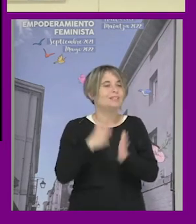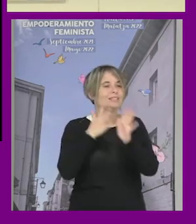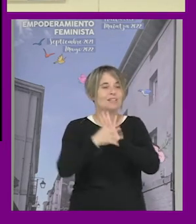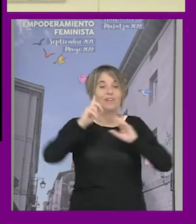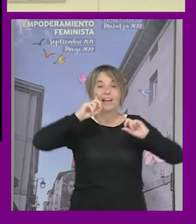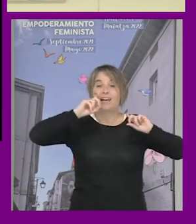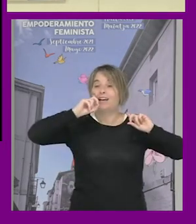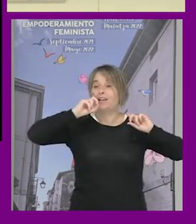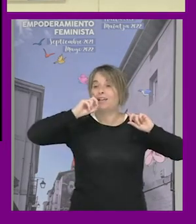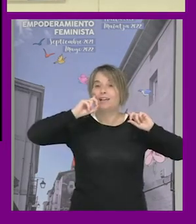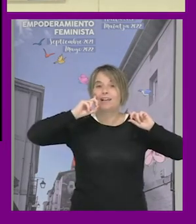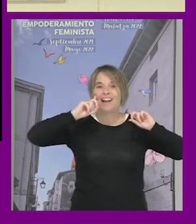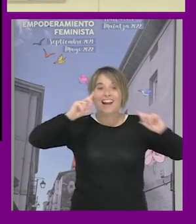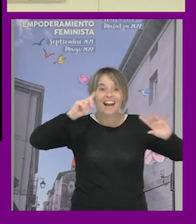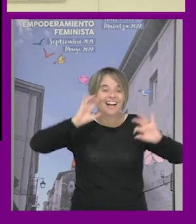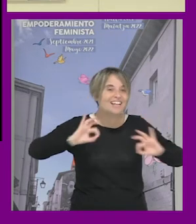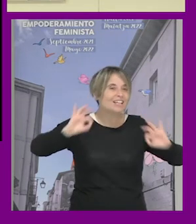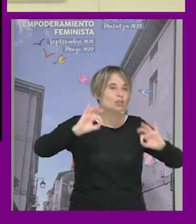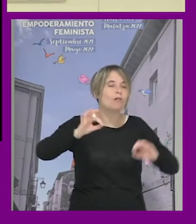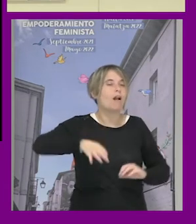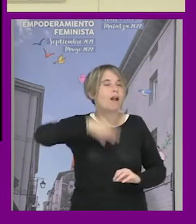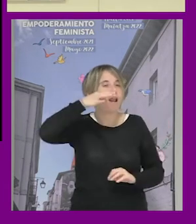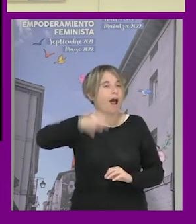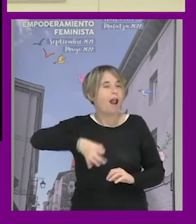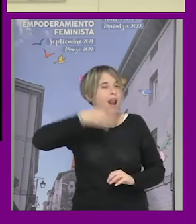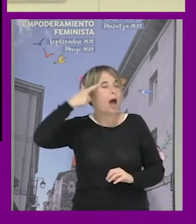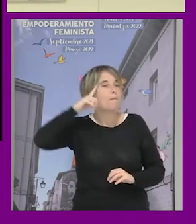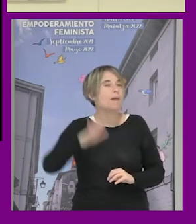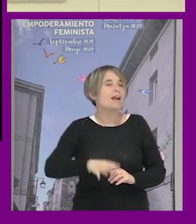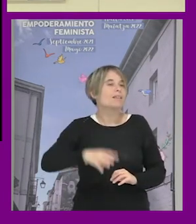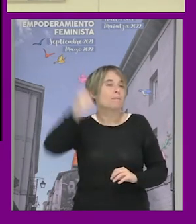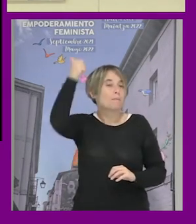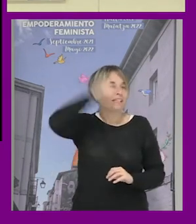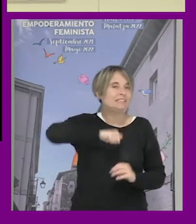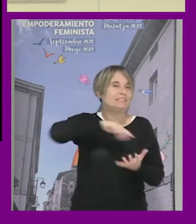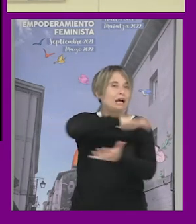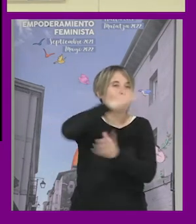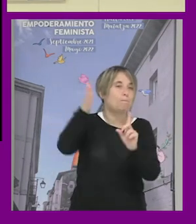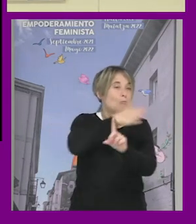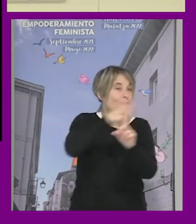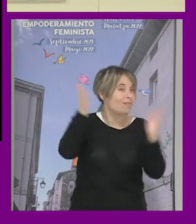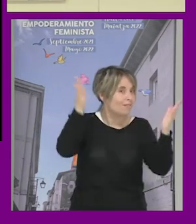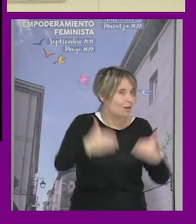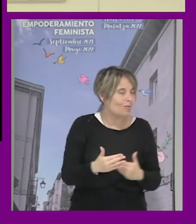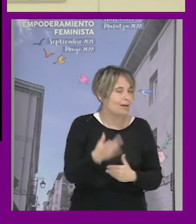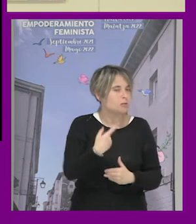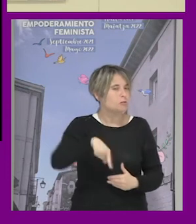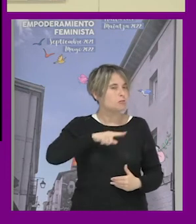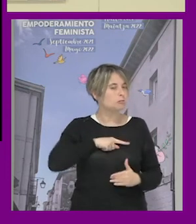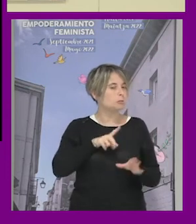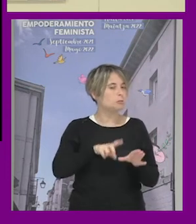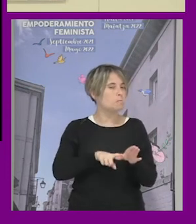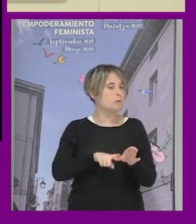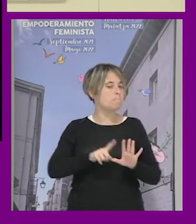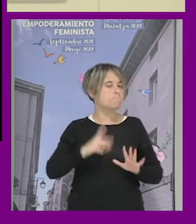a dar alas a los discursos que cuestionan la violencia de género machista hace que seamos muy reticentes